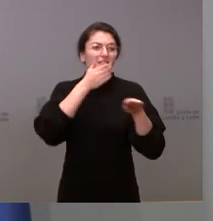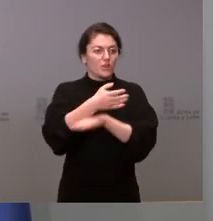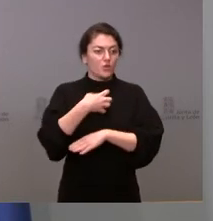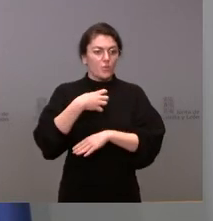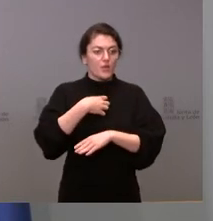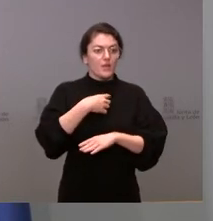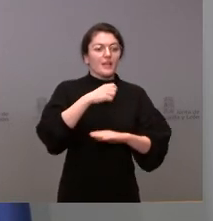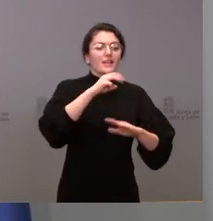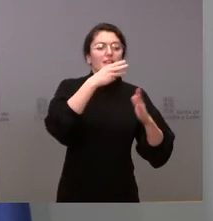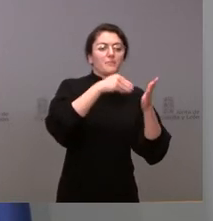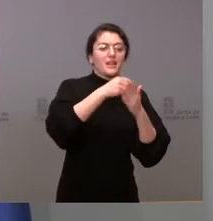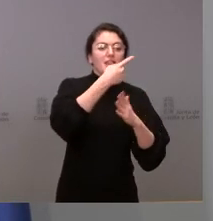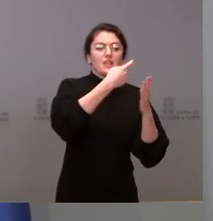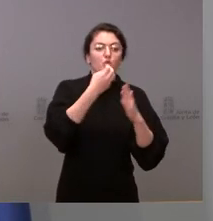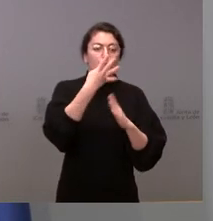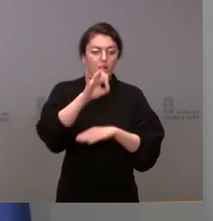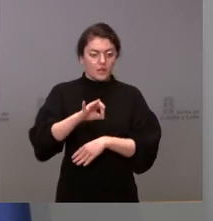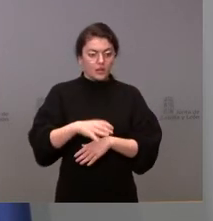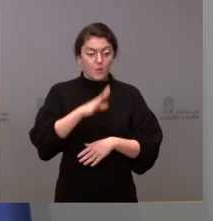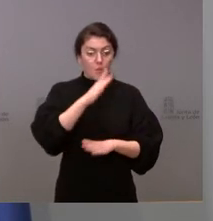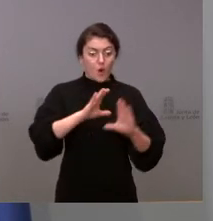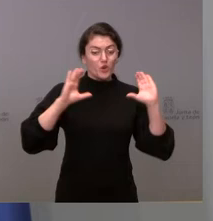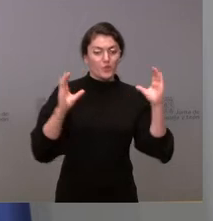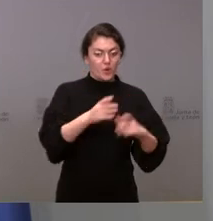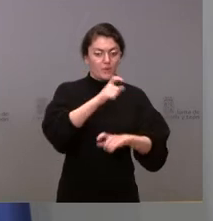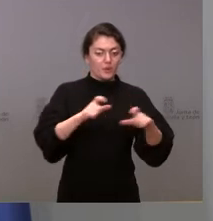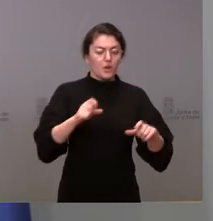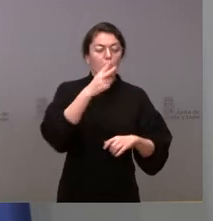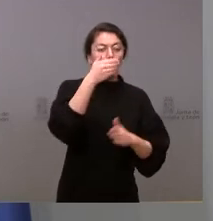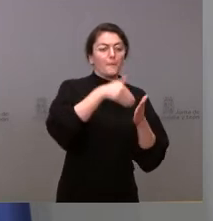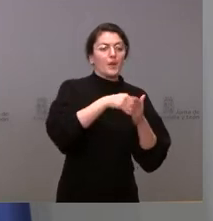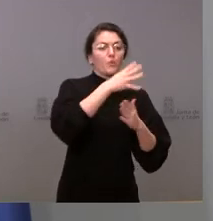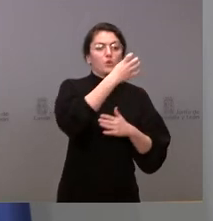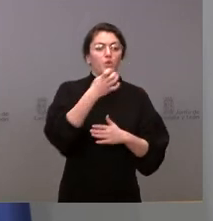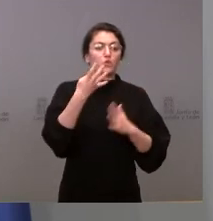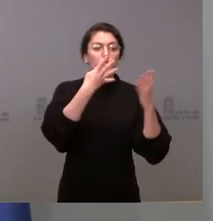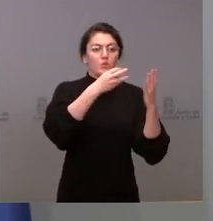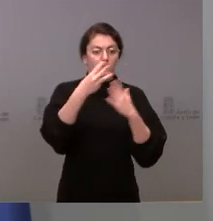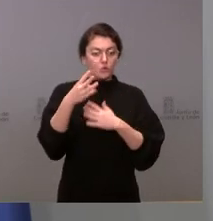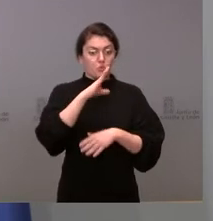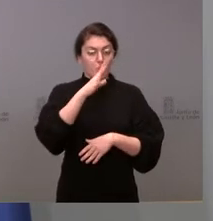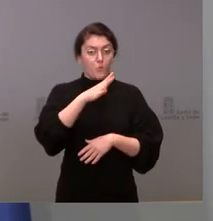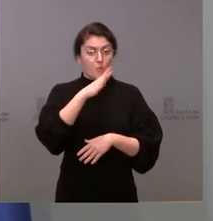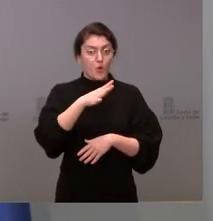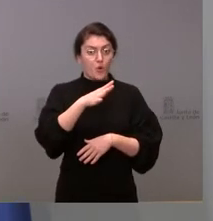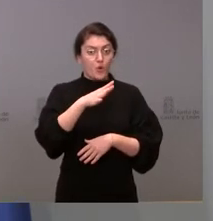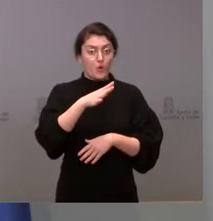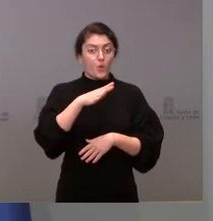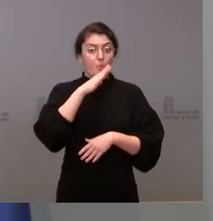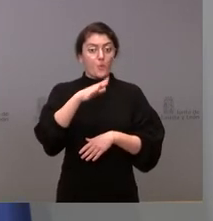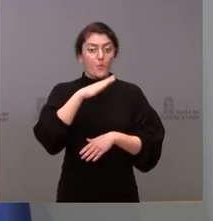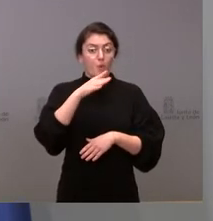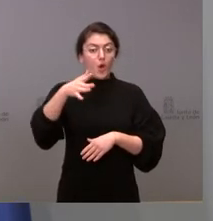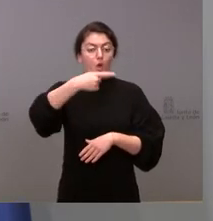grupos de personas 2.948 y por aforo en lugares de culto